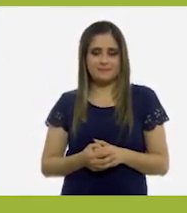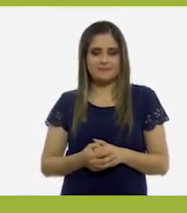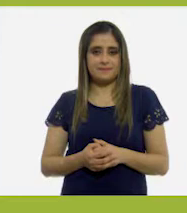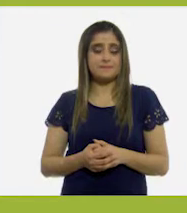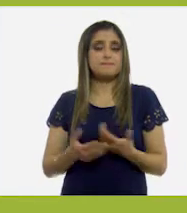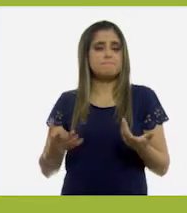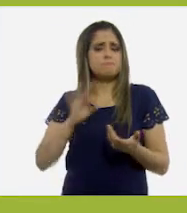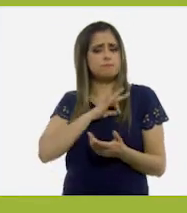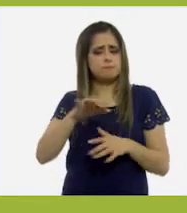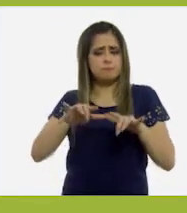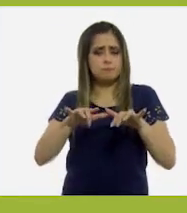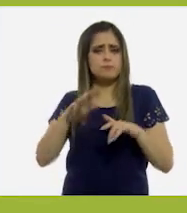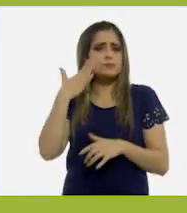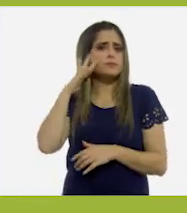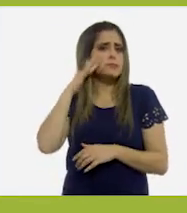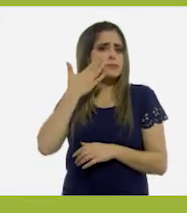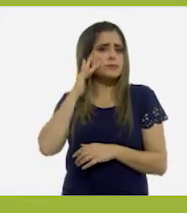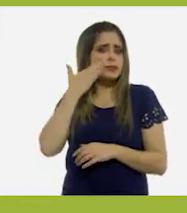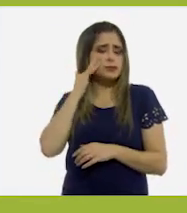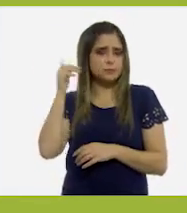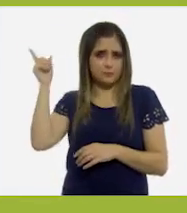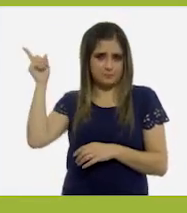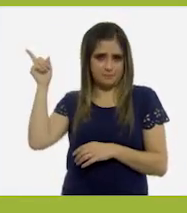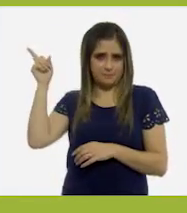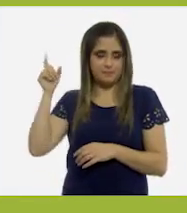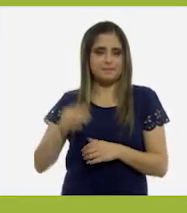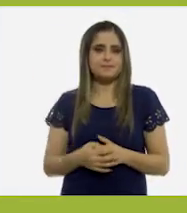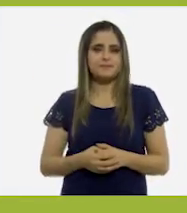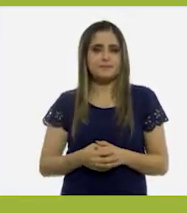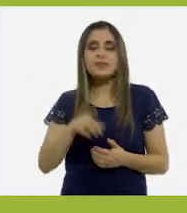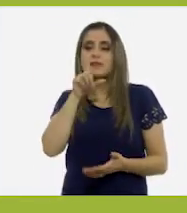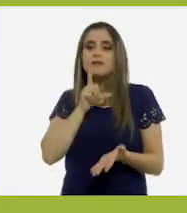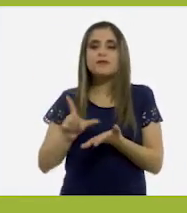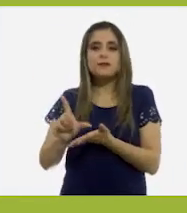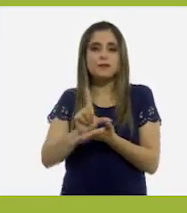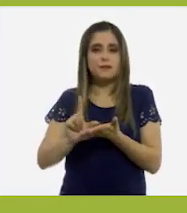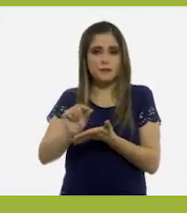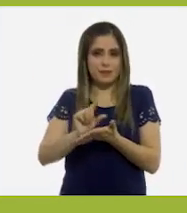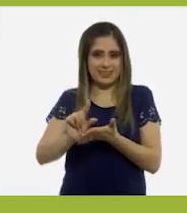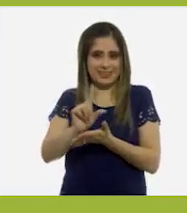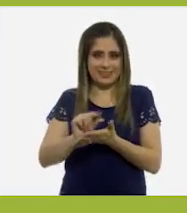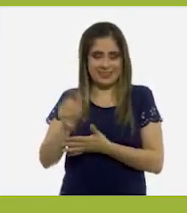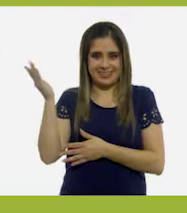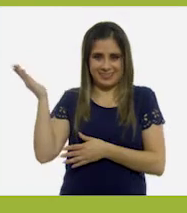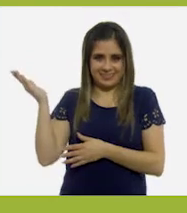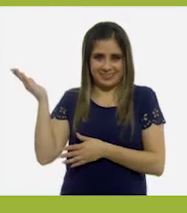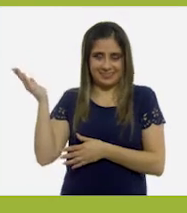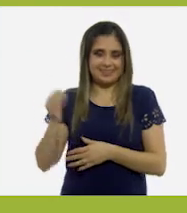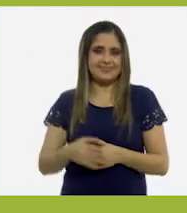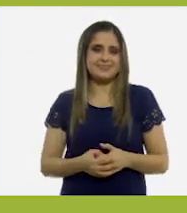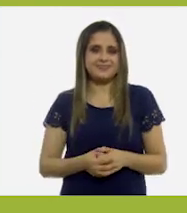Facebook, arroba cep.mx Twitter, arroba cep.mx